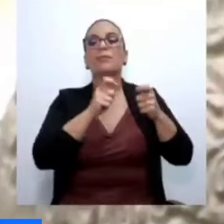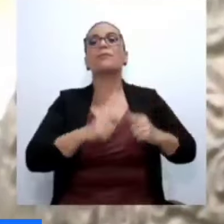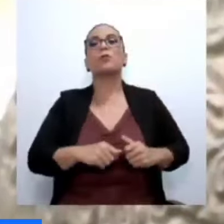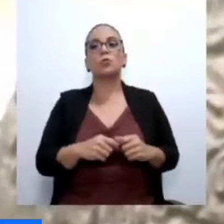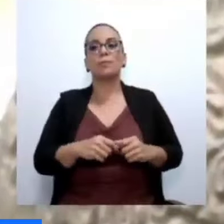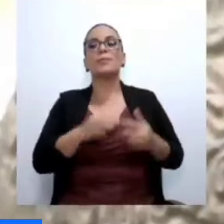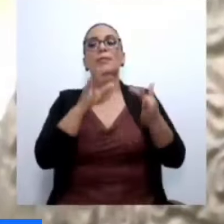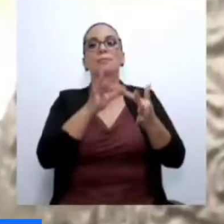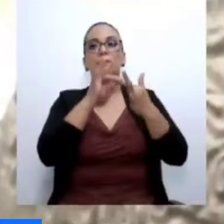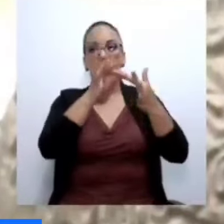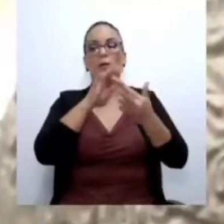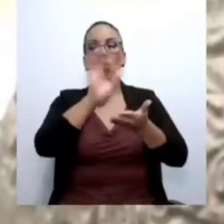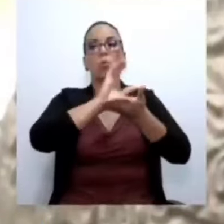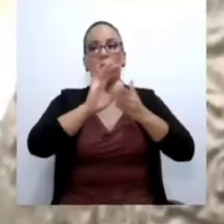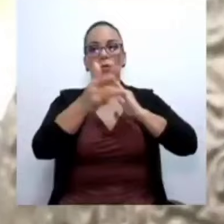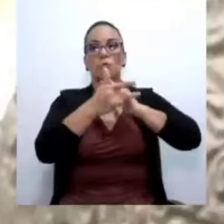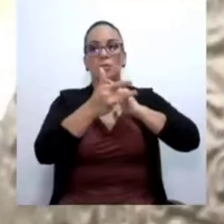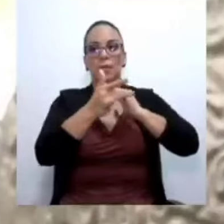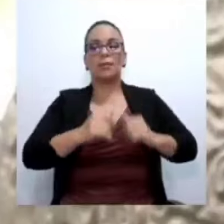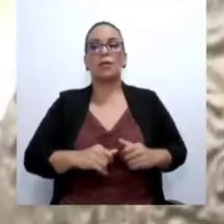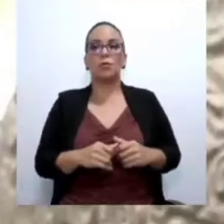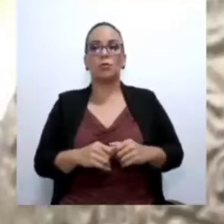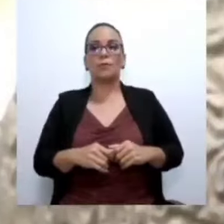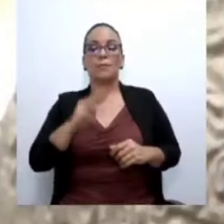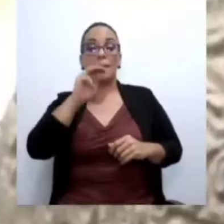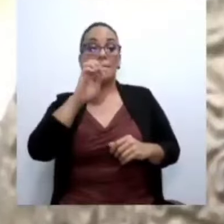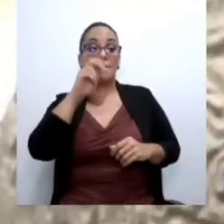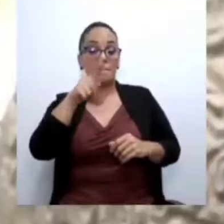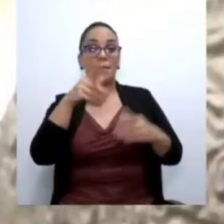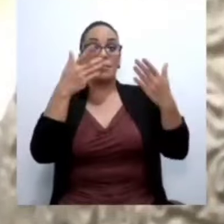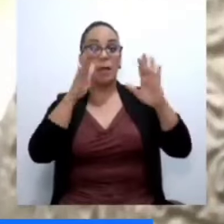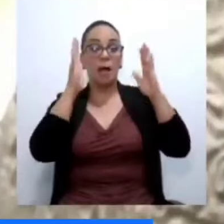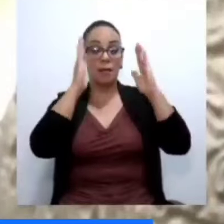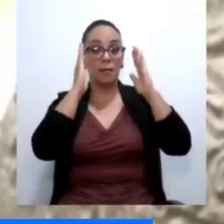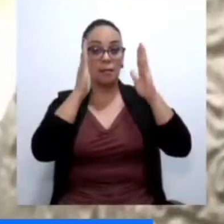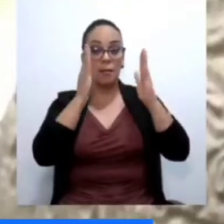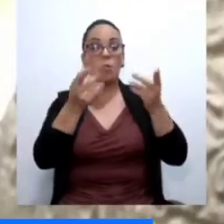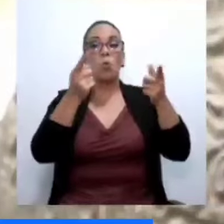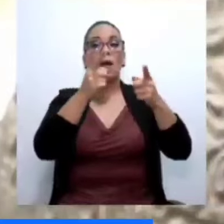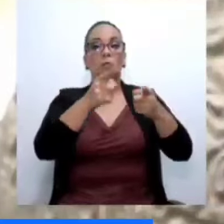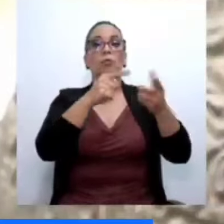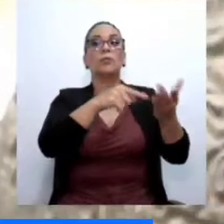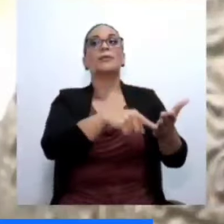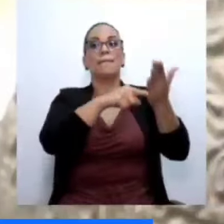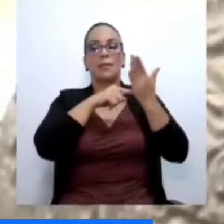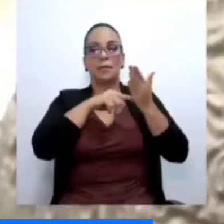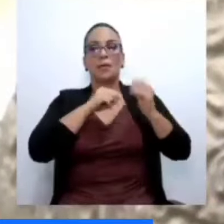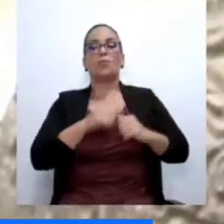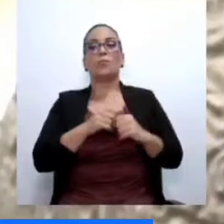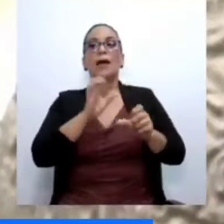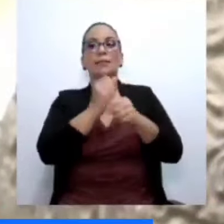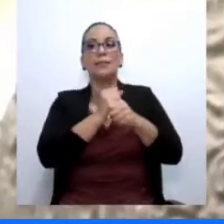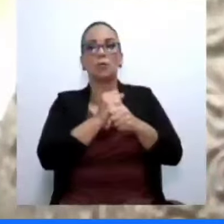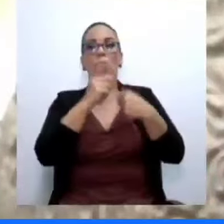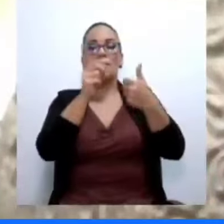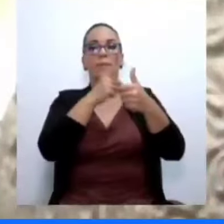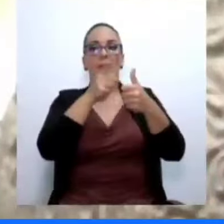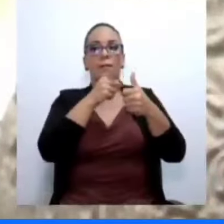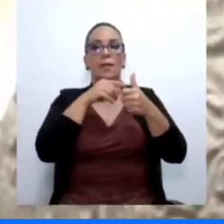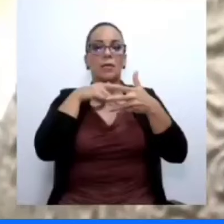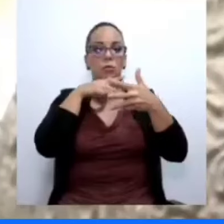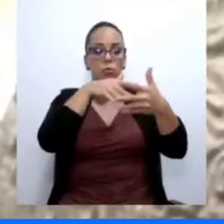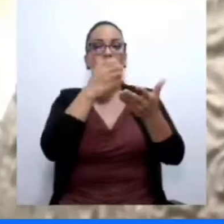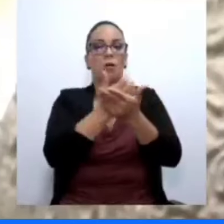especialmente en colegios técnicos. El MEP ha atendido los casos que se han presentado realizando primeramente estudios